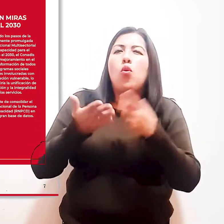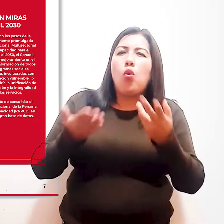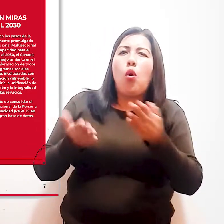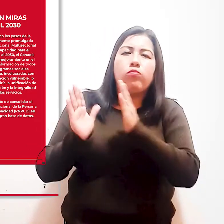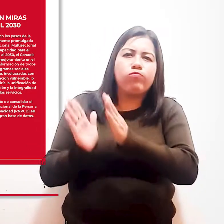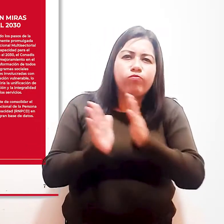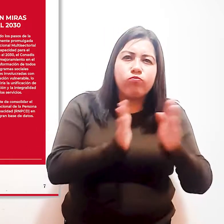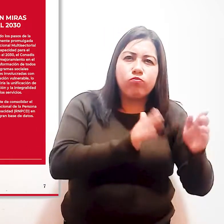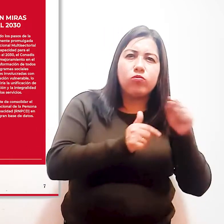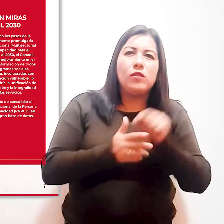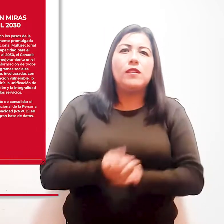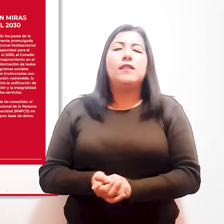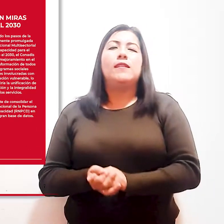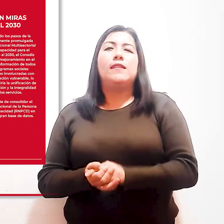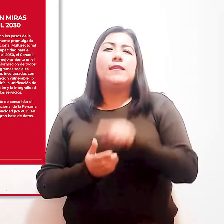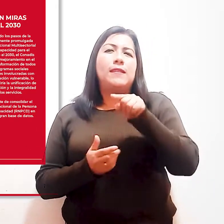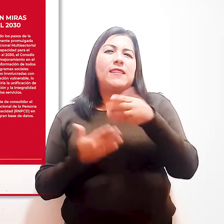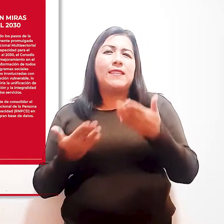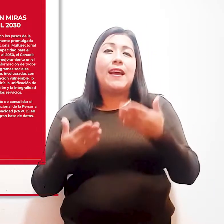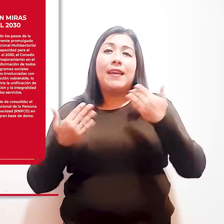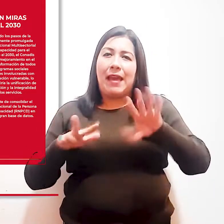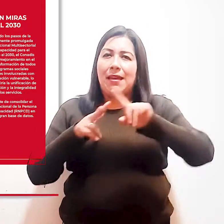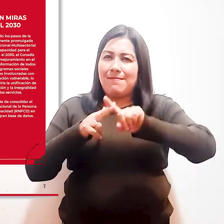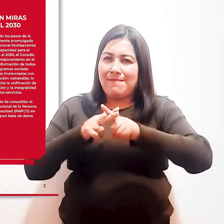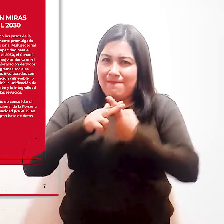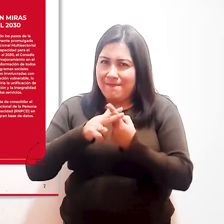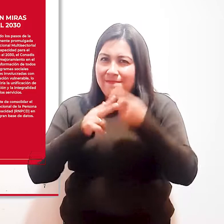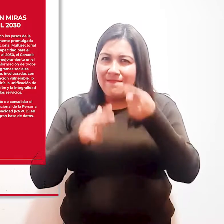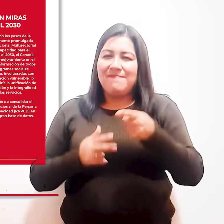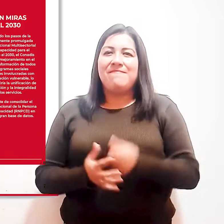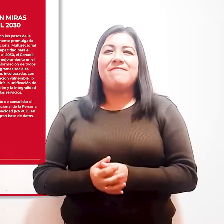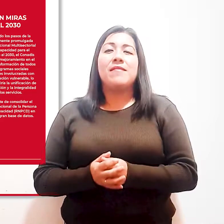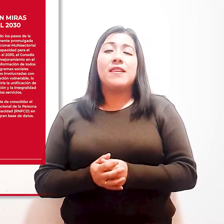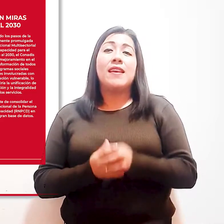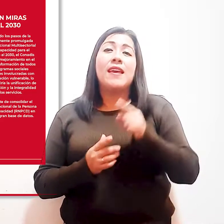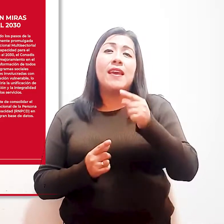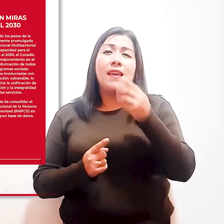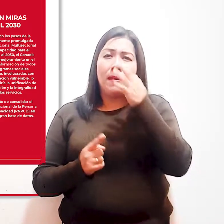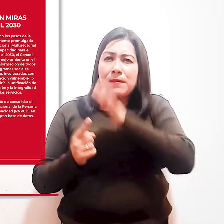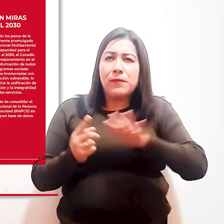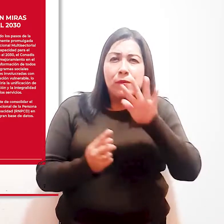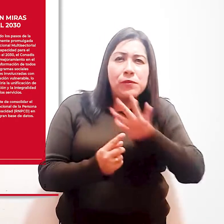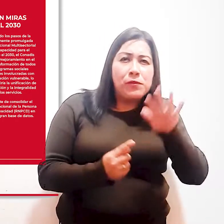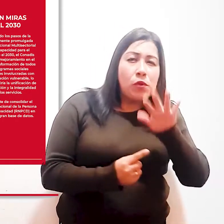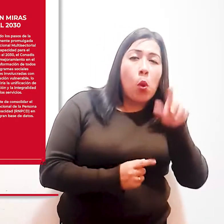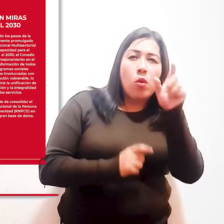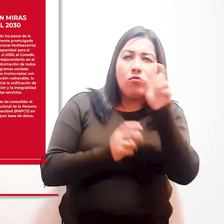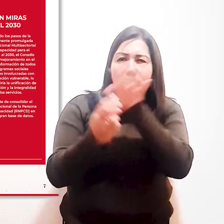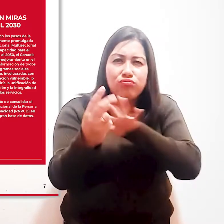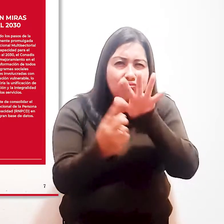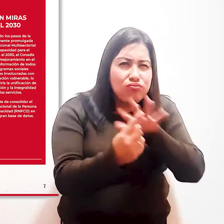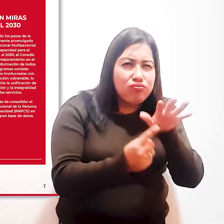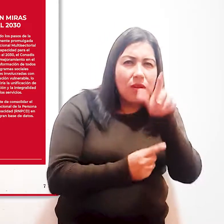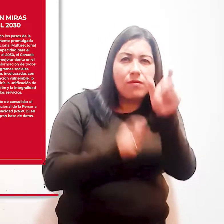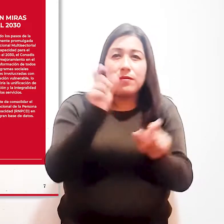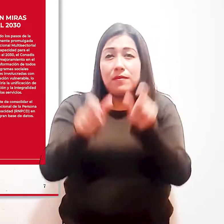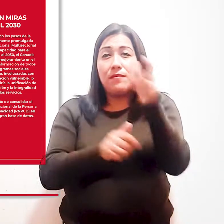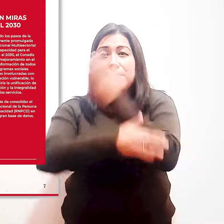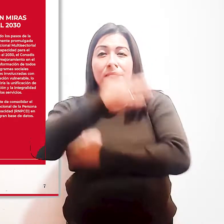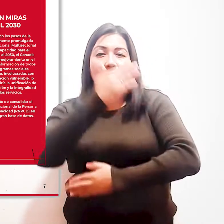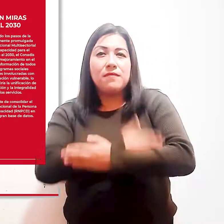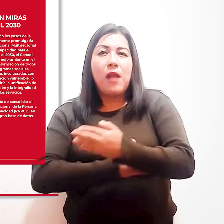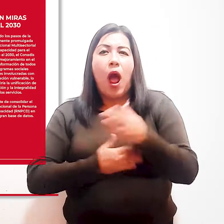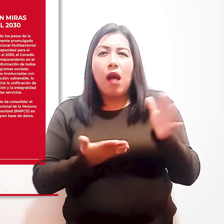Observatorio Nacional de la Discapacidad está en marcha. El Observatorio Nacional de la Discapacidad fue creado con la